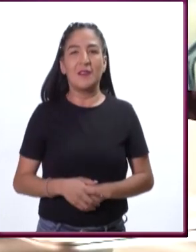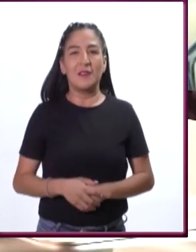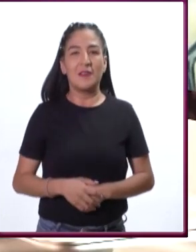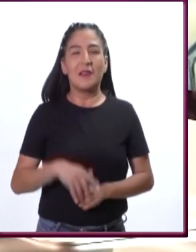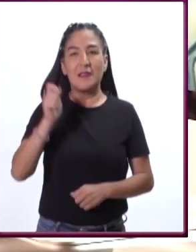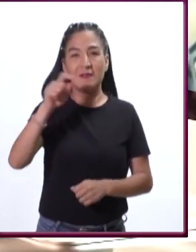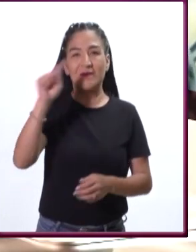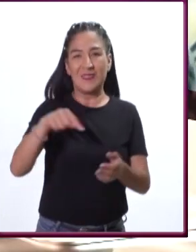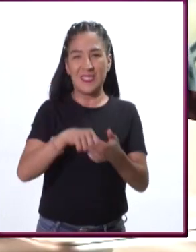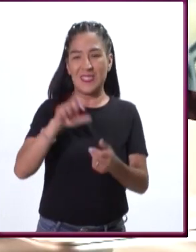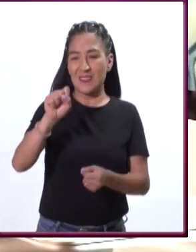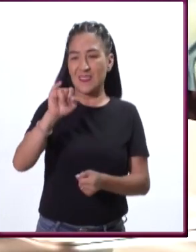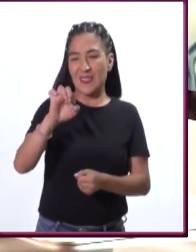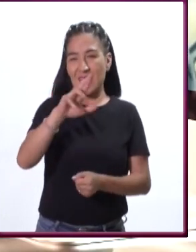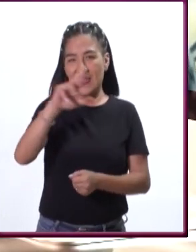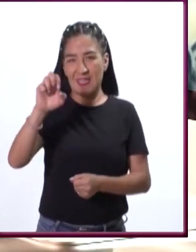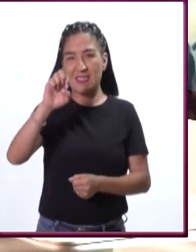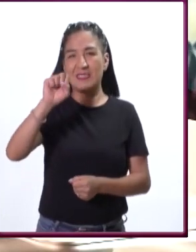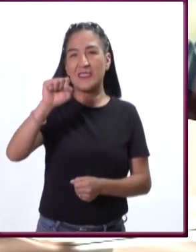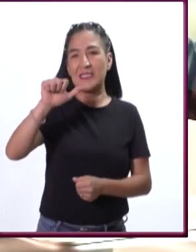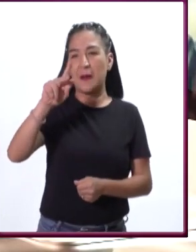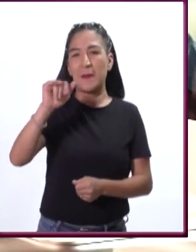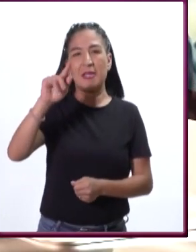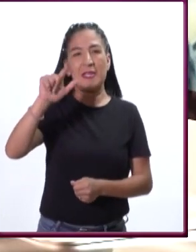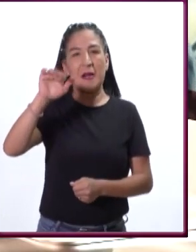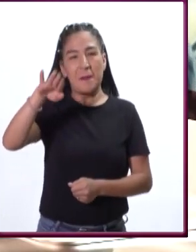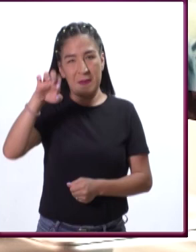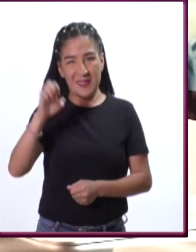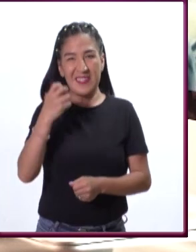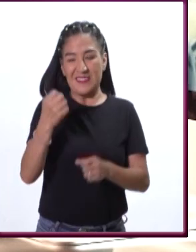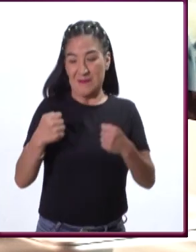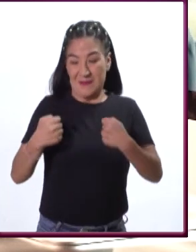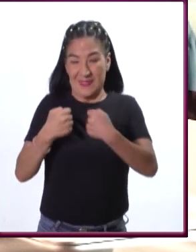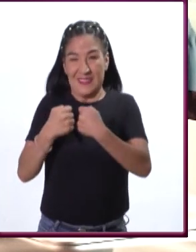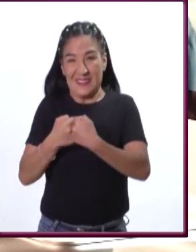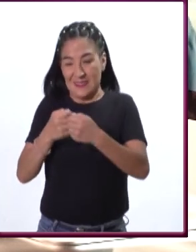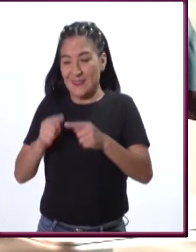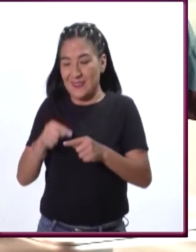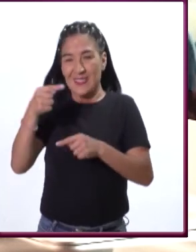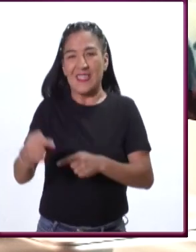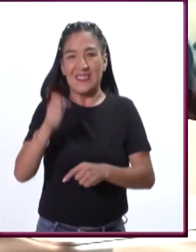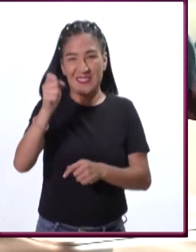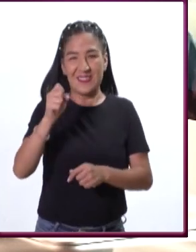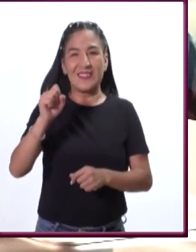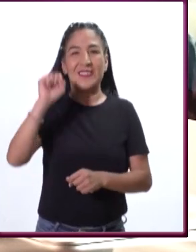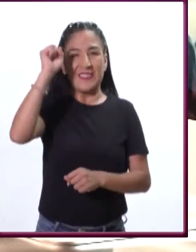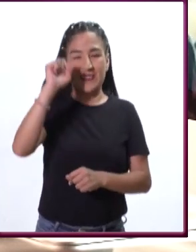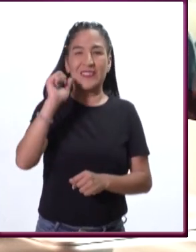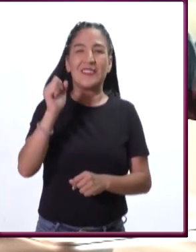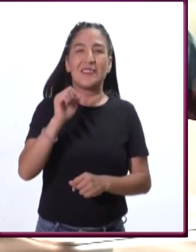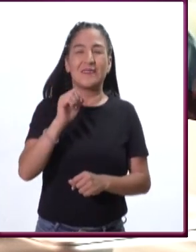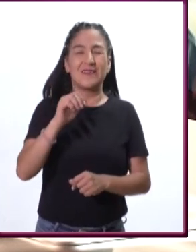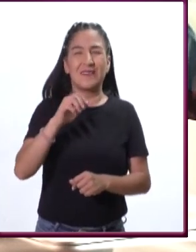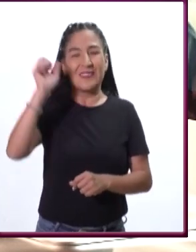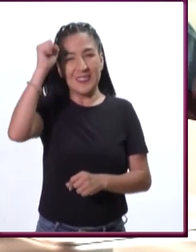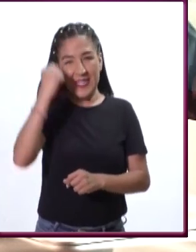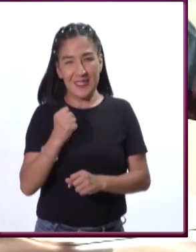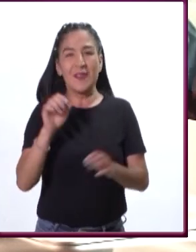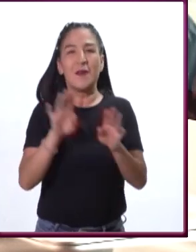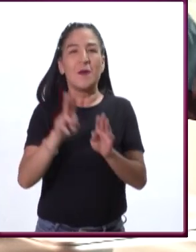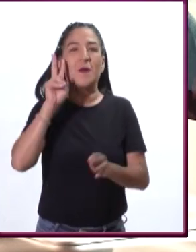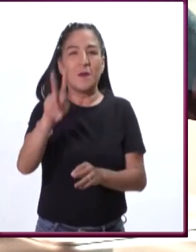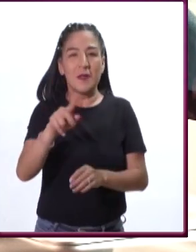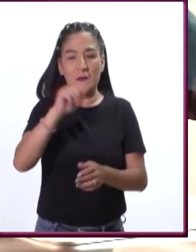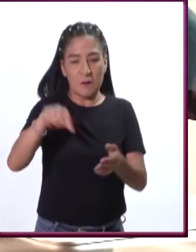la sierra de Zapalina Me, que está saliendo de Saltillo, que es la que le da agua. Y lo que pidieron fue una